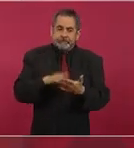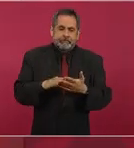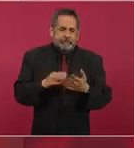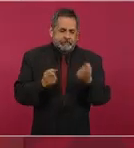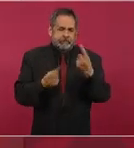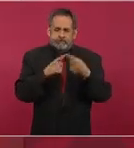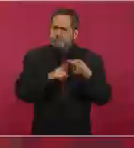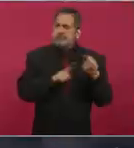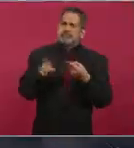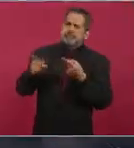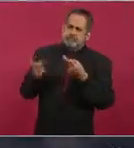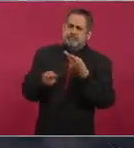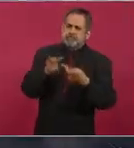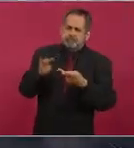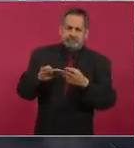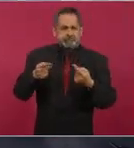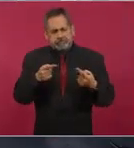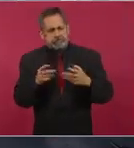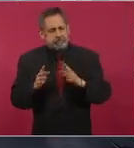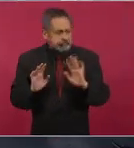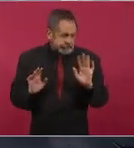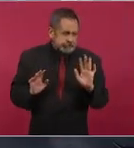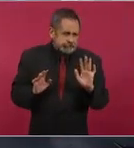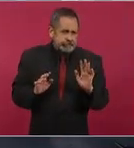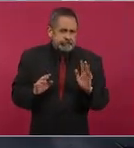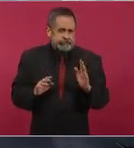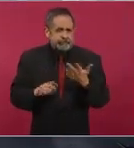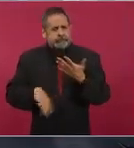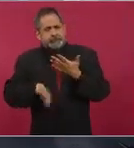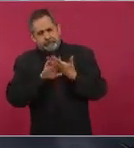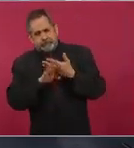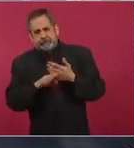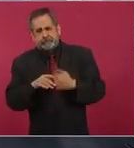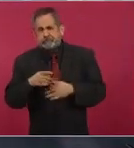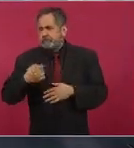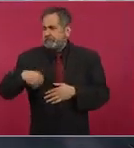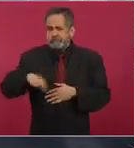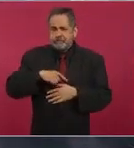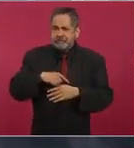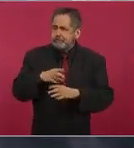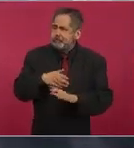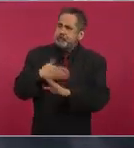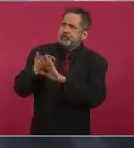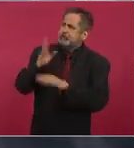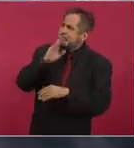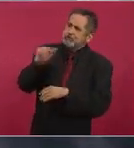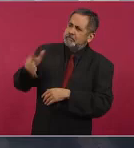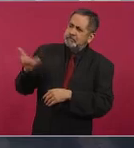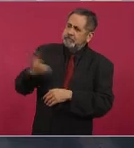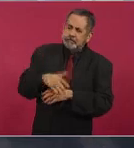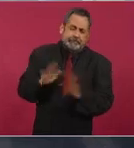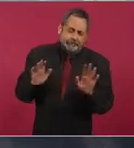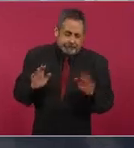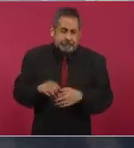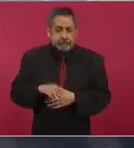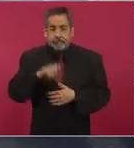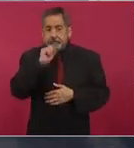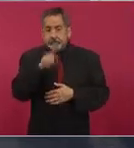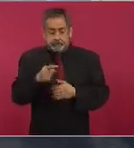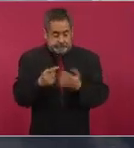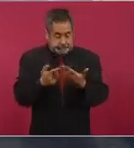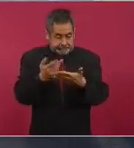cuestionamientos en contra nuestra o de lo que estamos haciendo, hay también